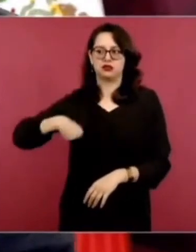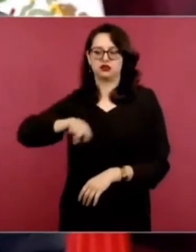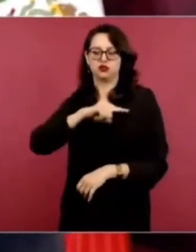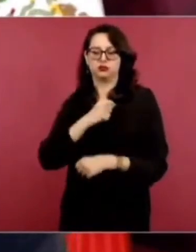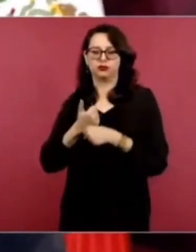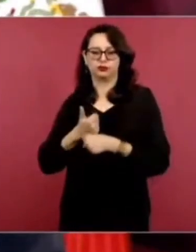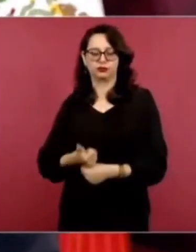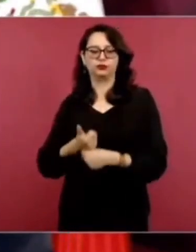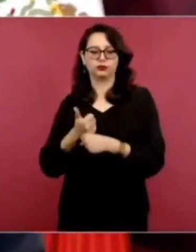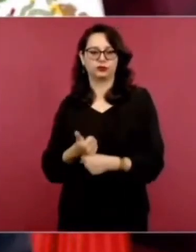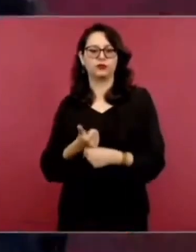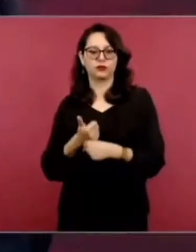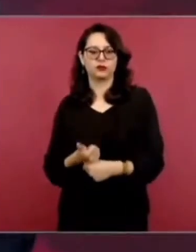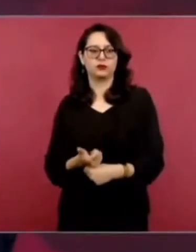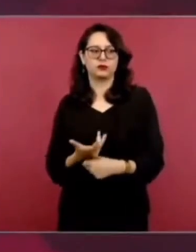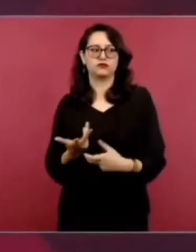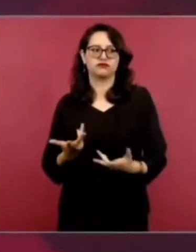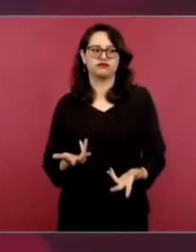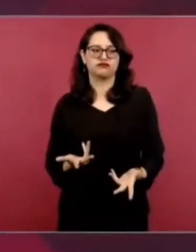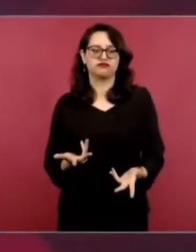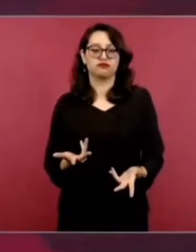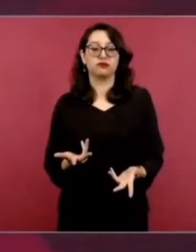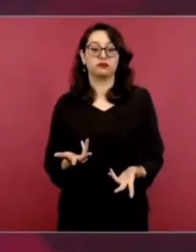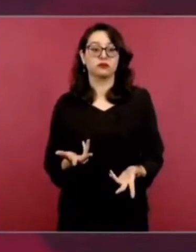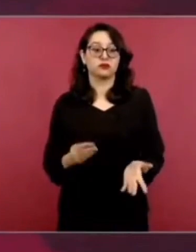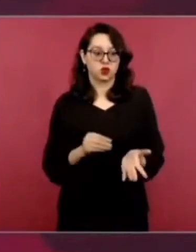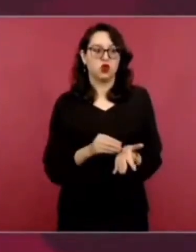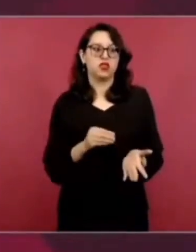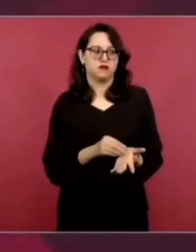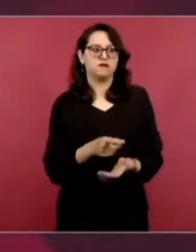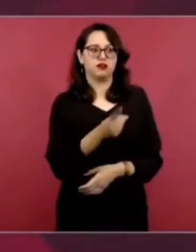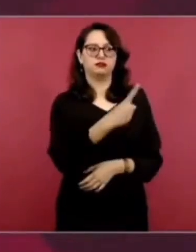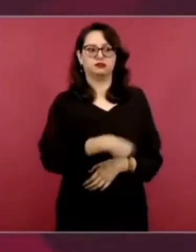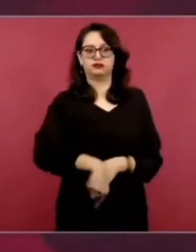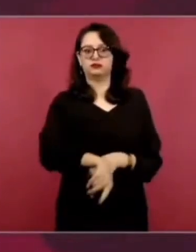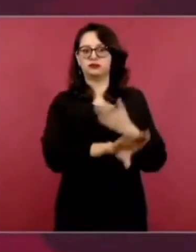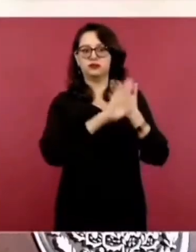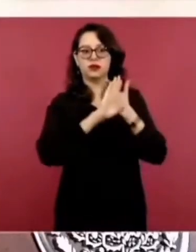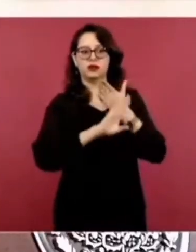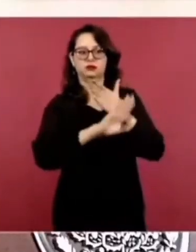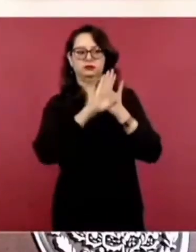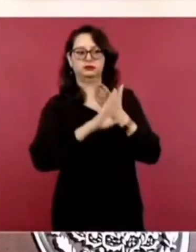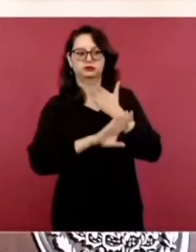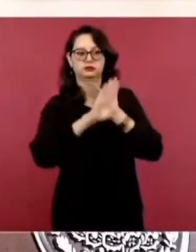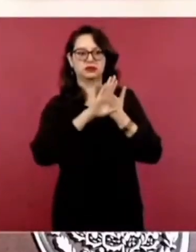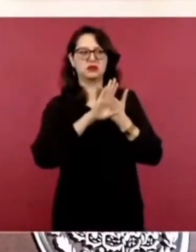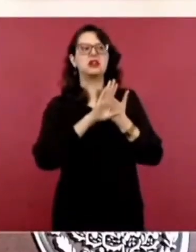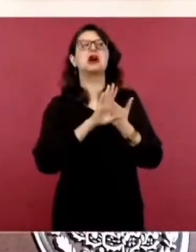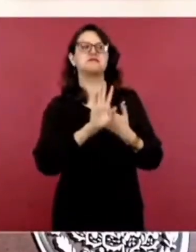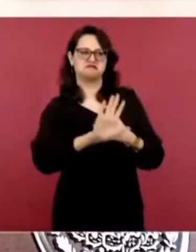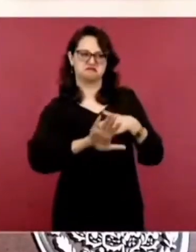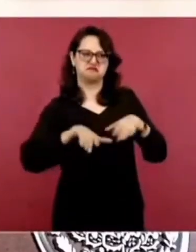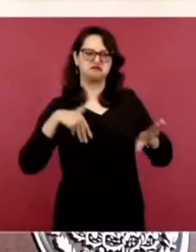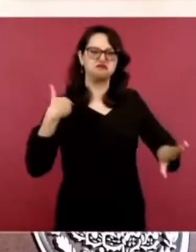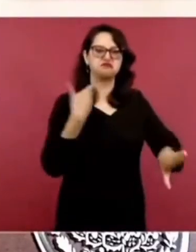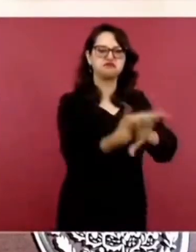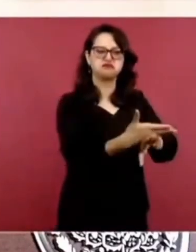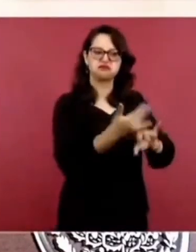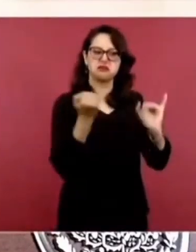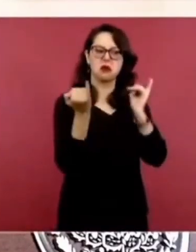Es más, todavía, pero no vamos a responder de la misma manera.